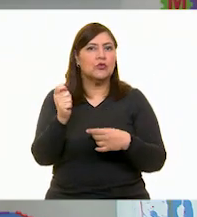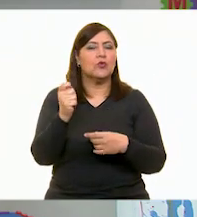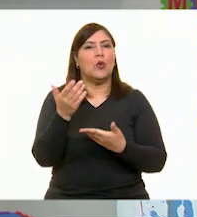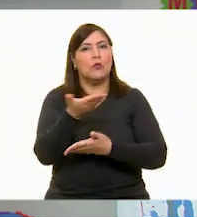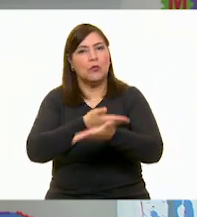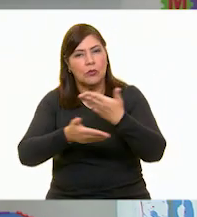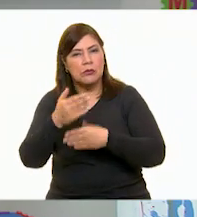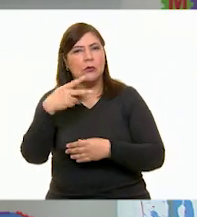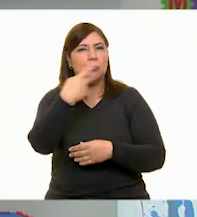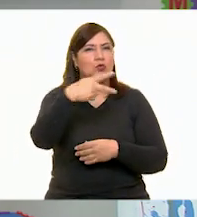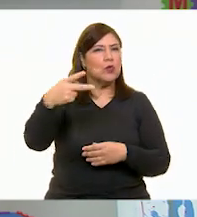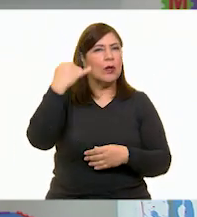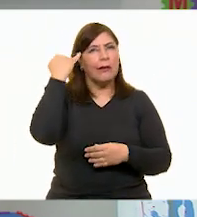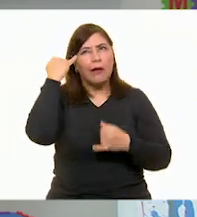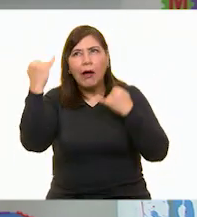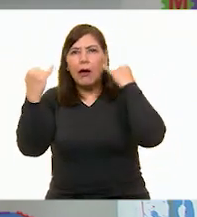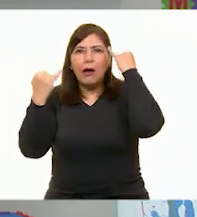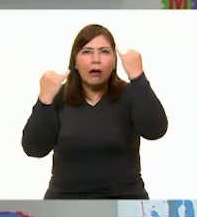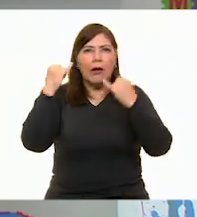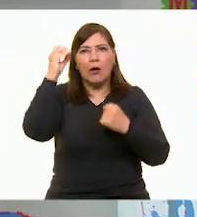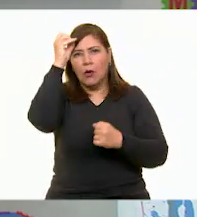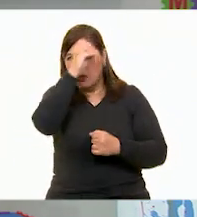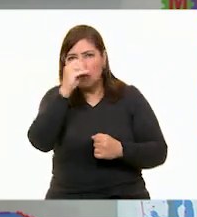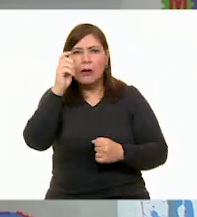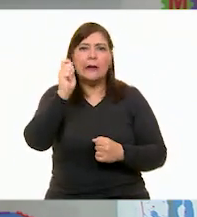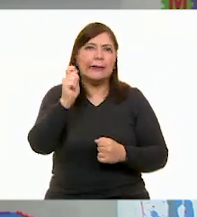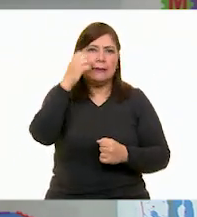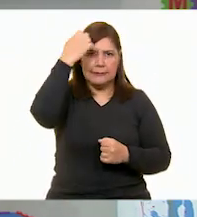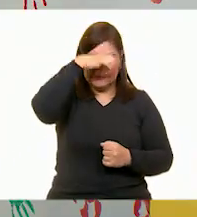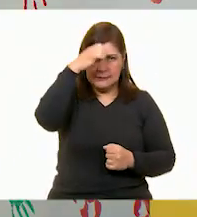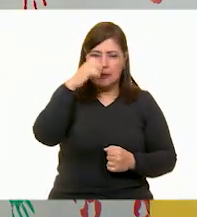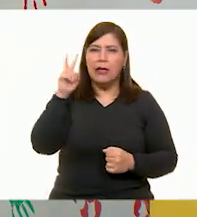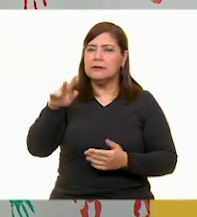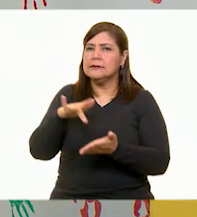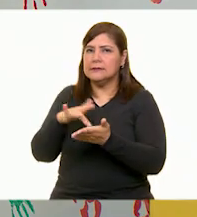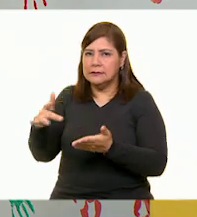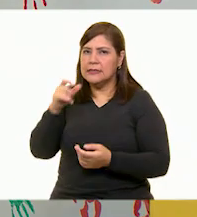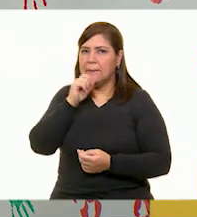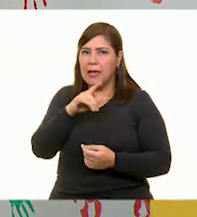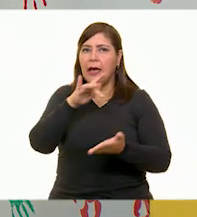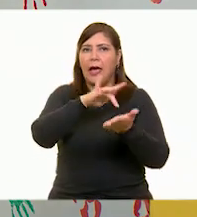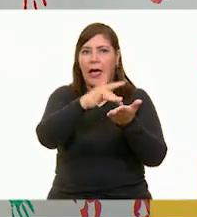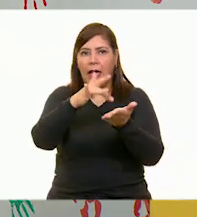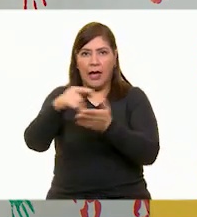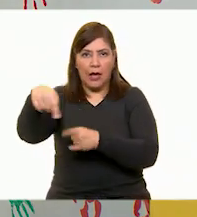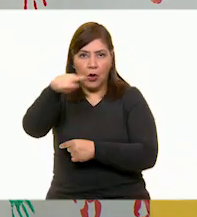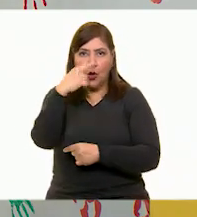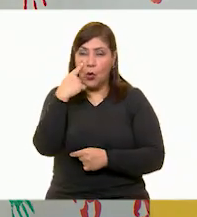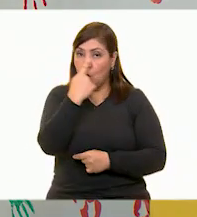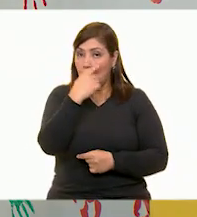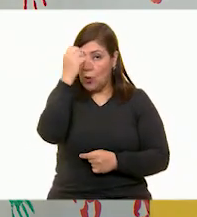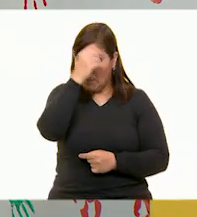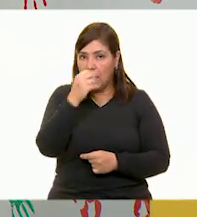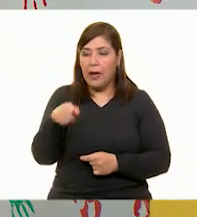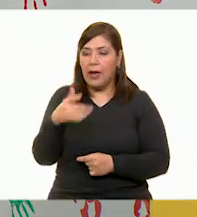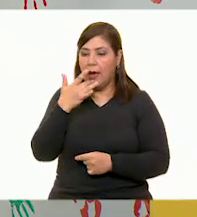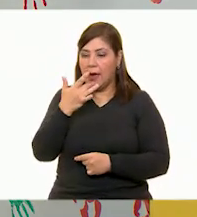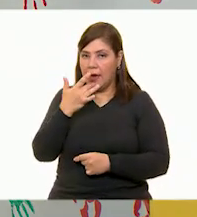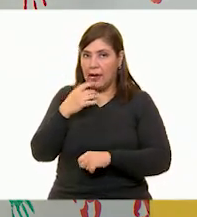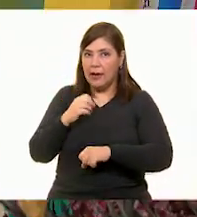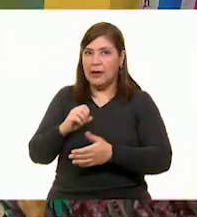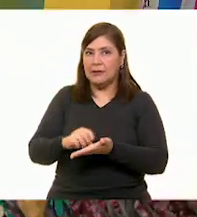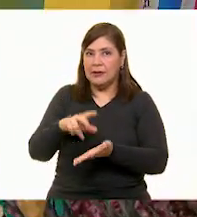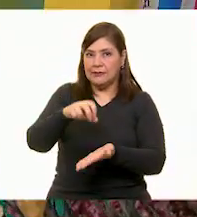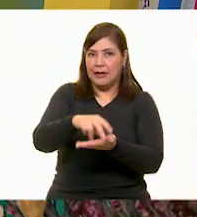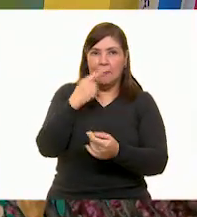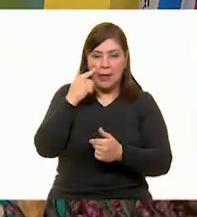pensamientos y experiencias así es les agradecemos mucho y además gracias a sus opiniones la ranita pues avanzó un